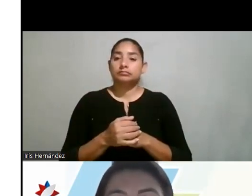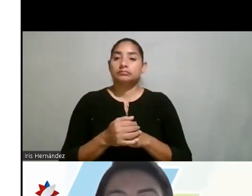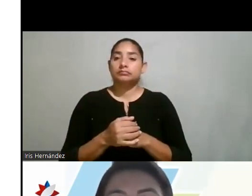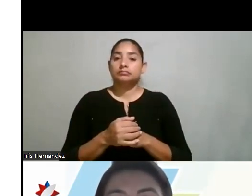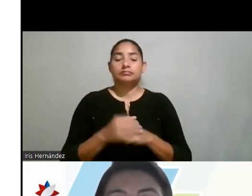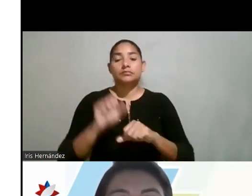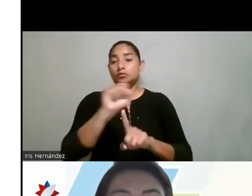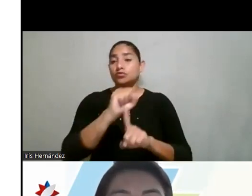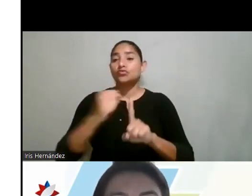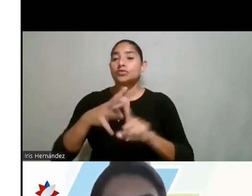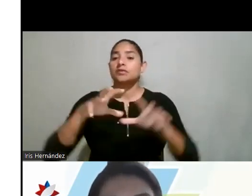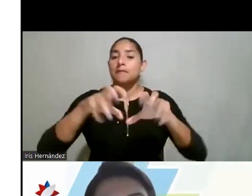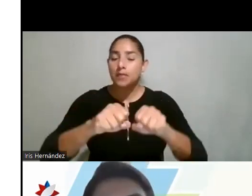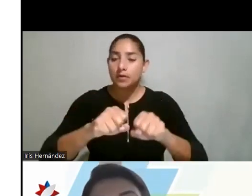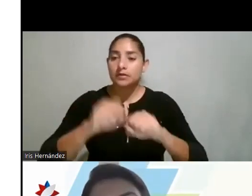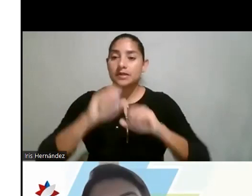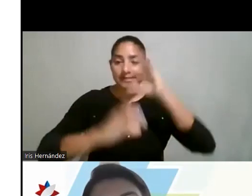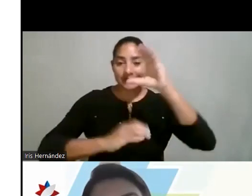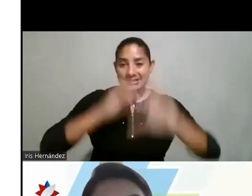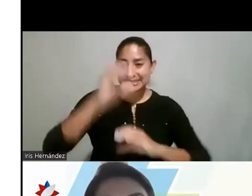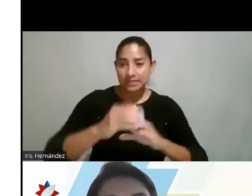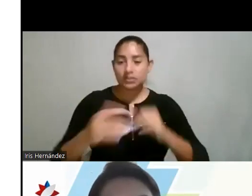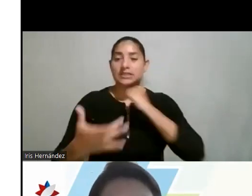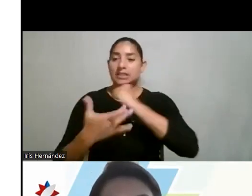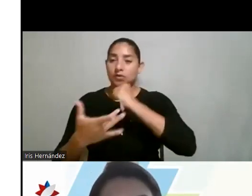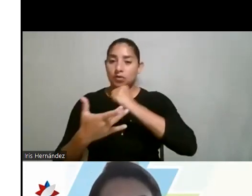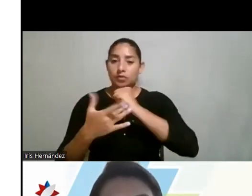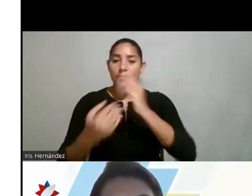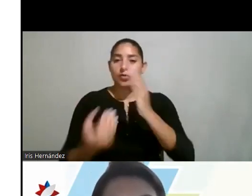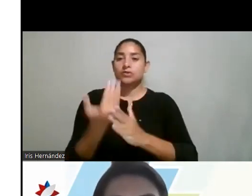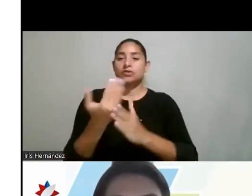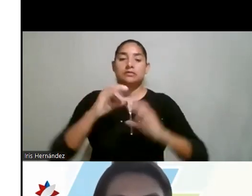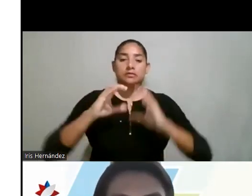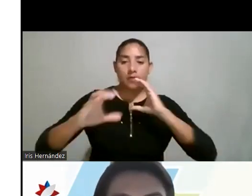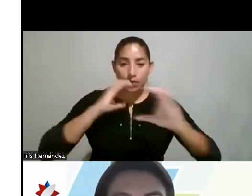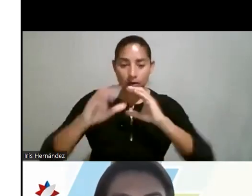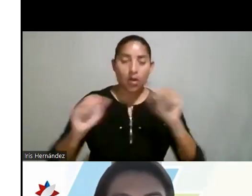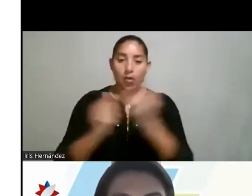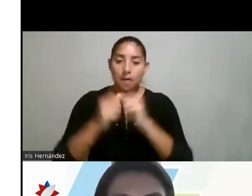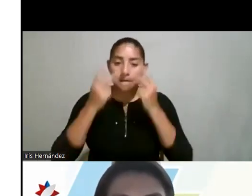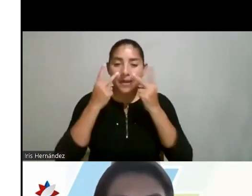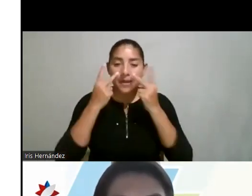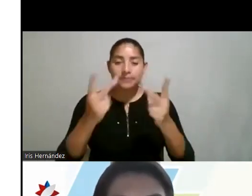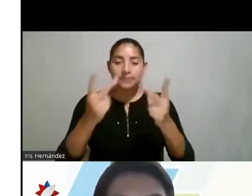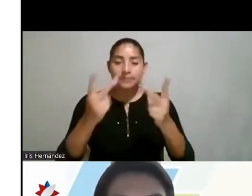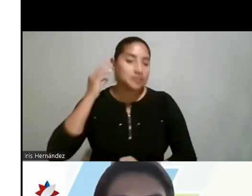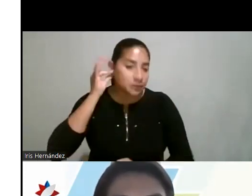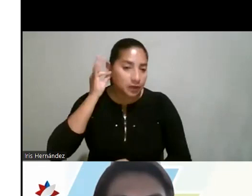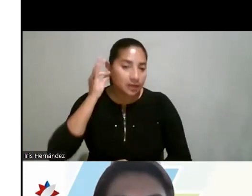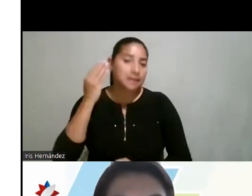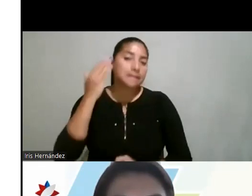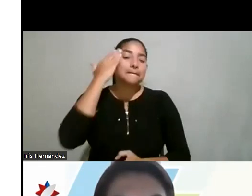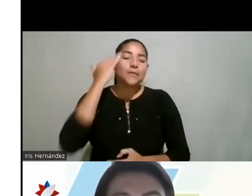social de la ciencia, podríamos decir ciencia, tecnología, innovación, telecomunicaciones con perspectiva de género. Porque